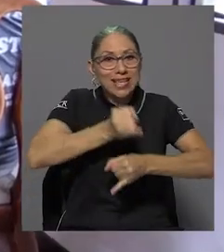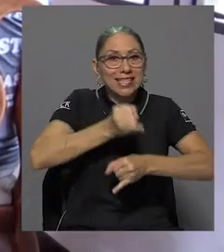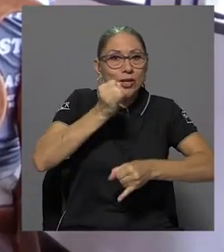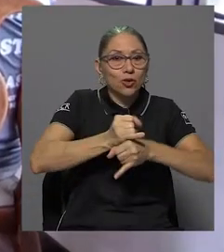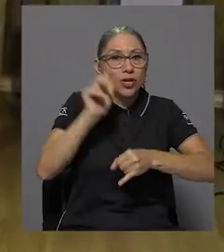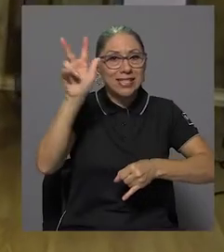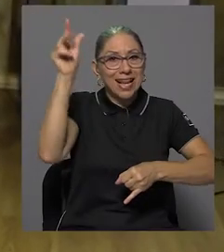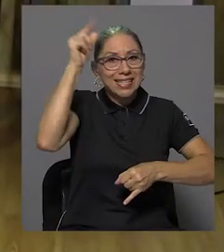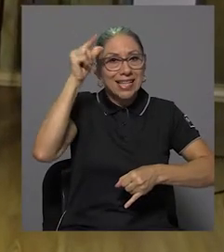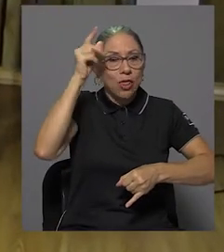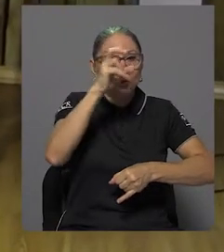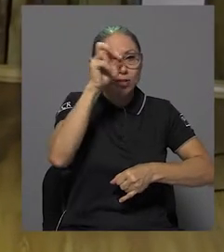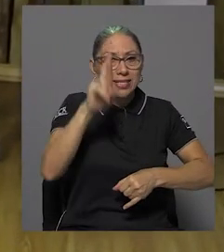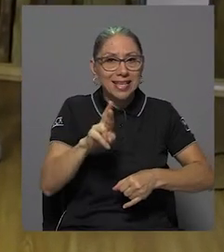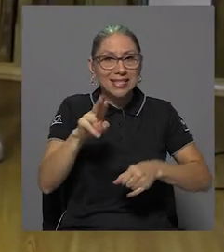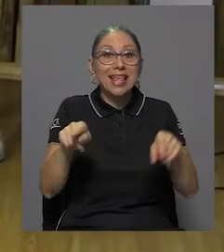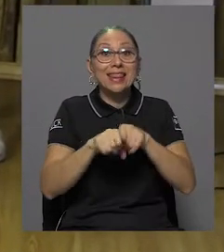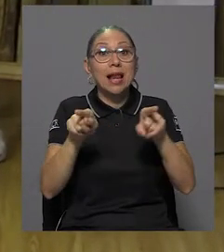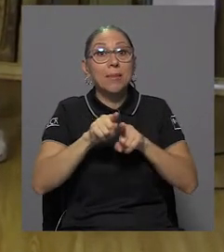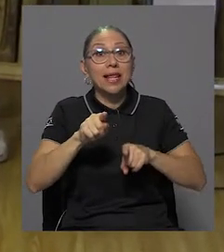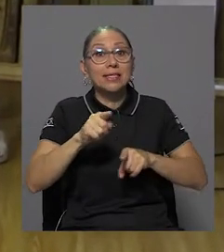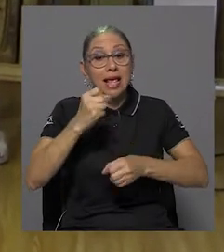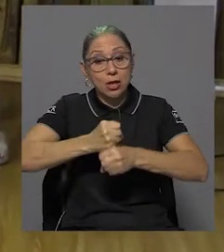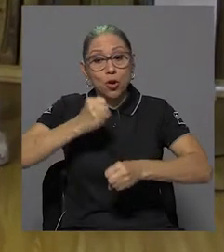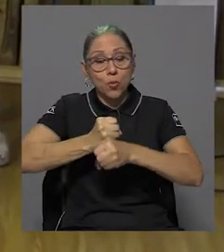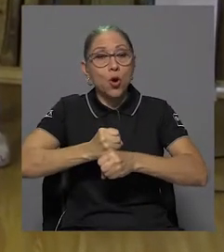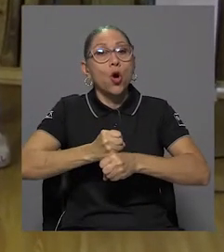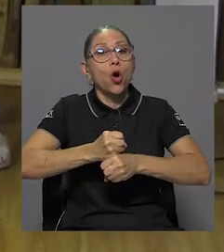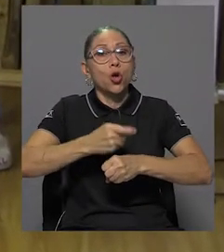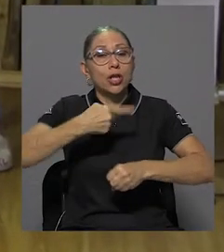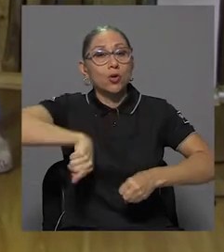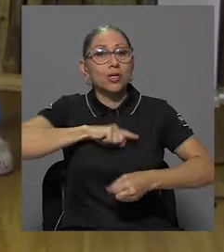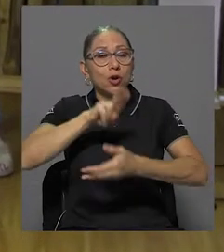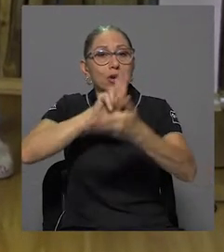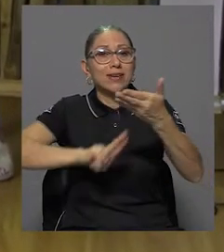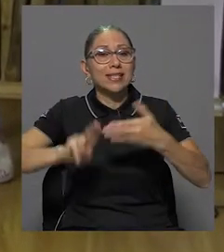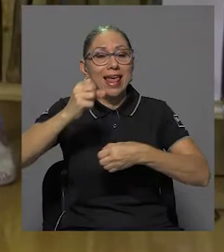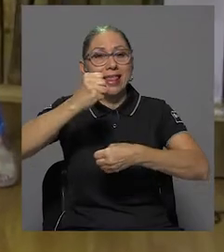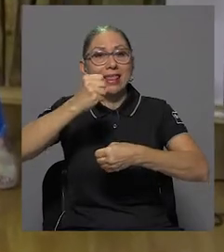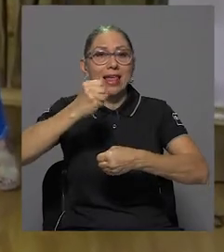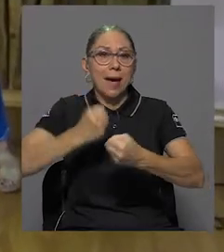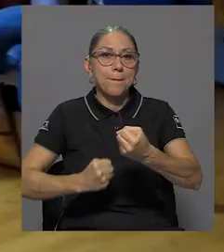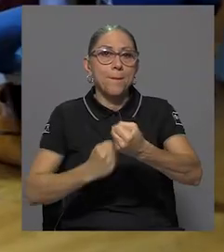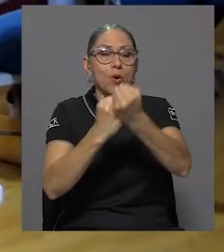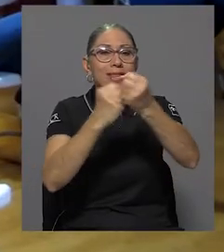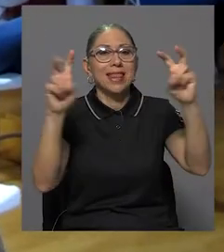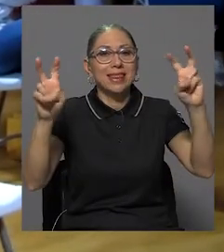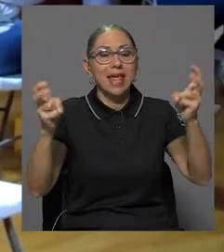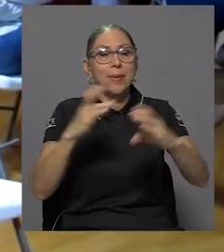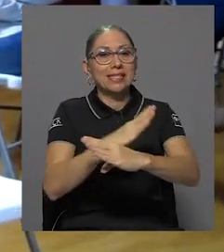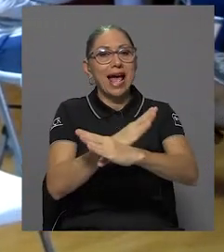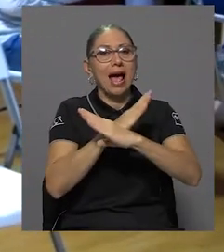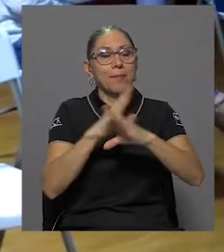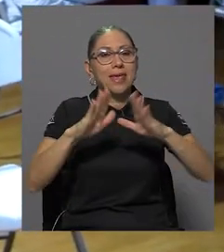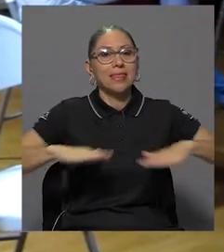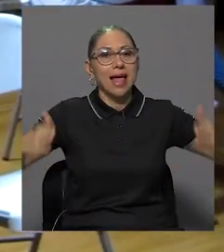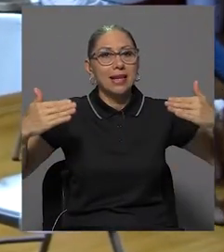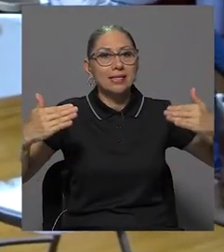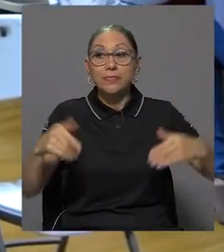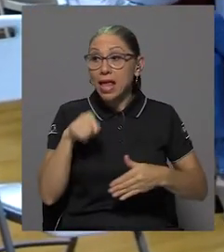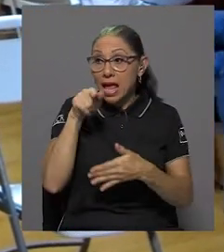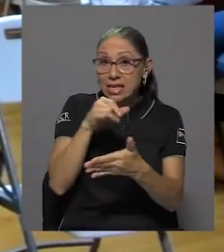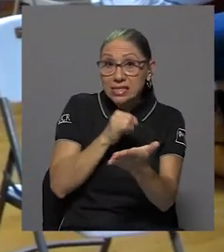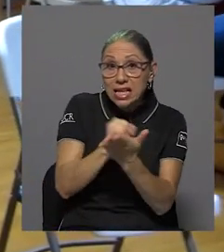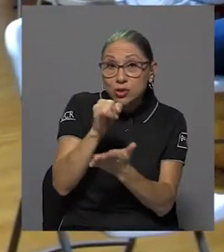costarricense, así como el papel de nuestra universidad y su aporte en temas ambientales. Es un estudio que es pionero en el